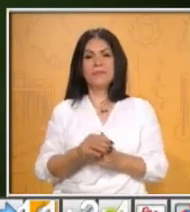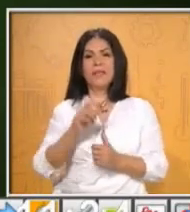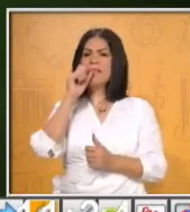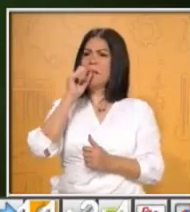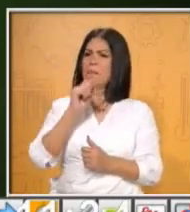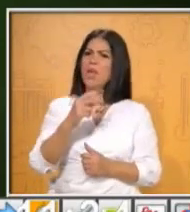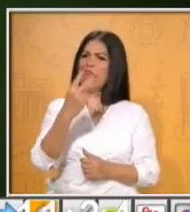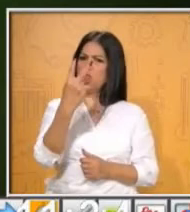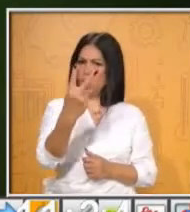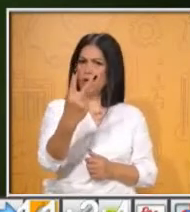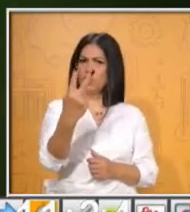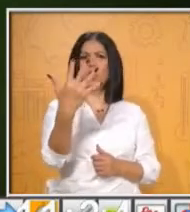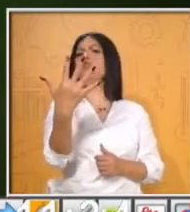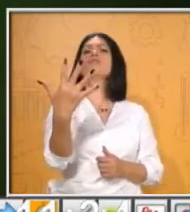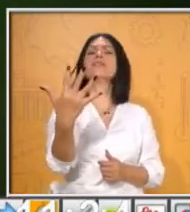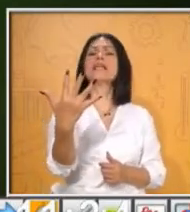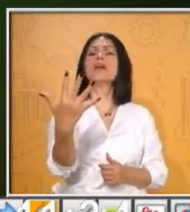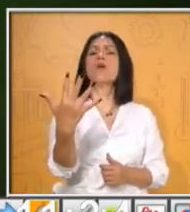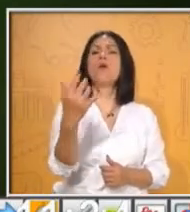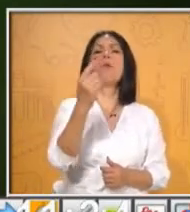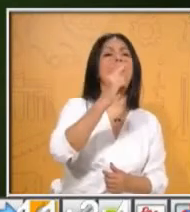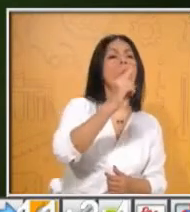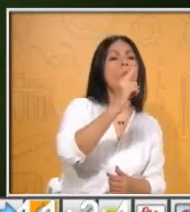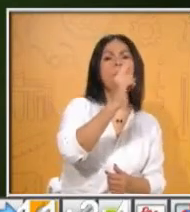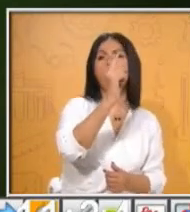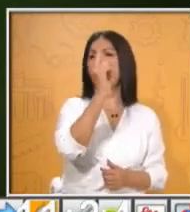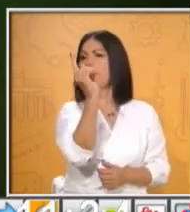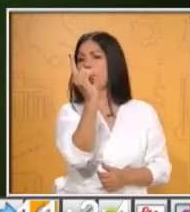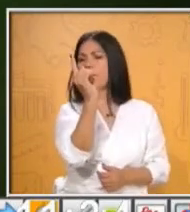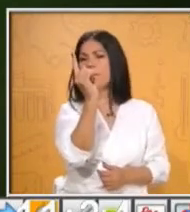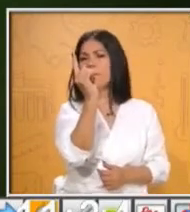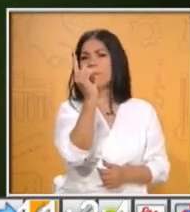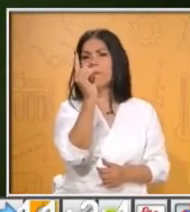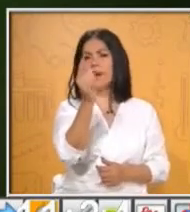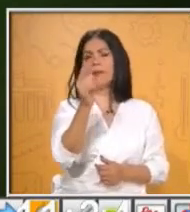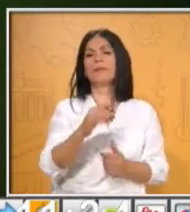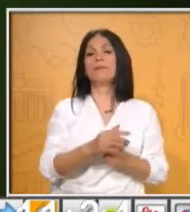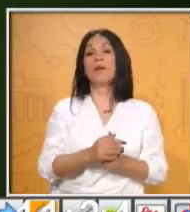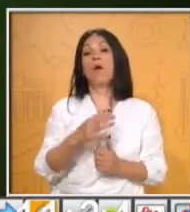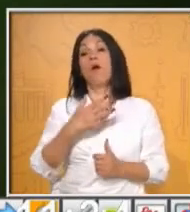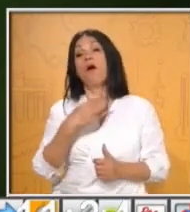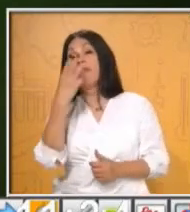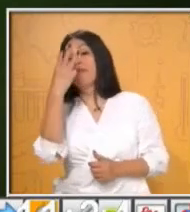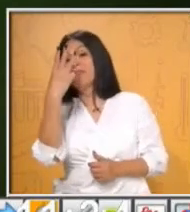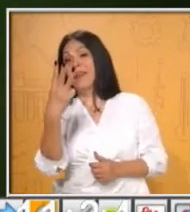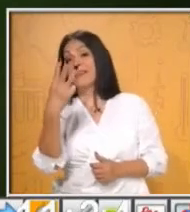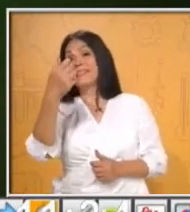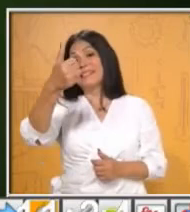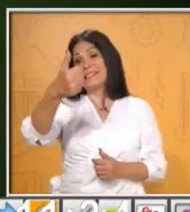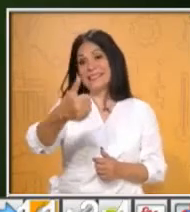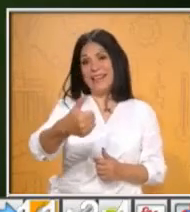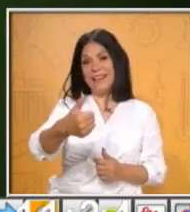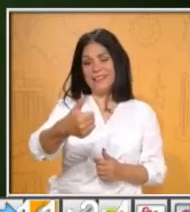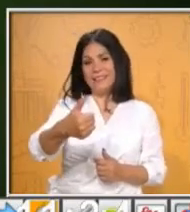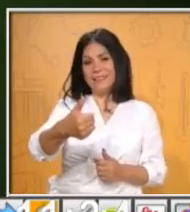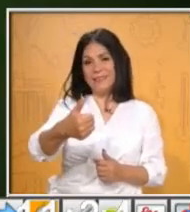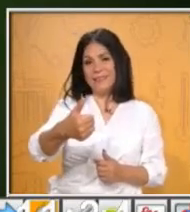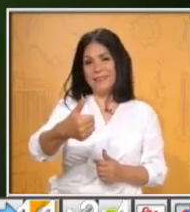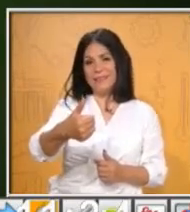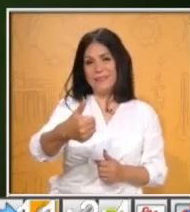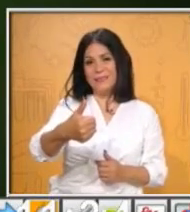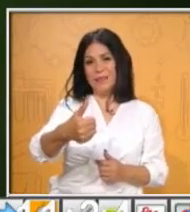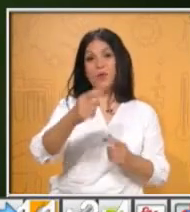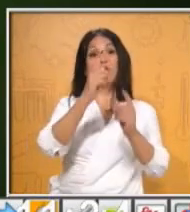un cuarto de vuelta. Y cuando el dado caiga en el tres o en el seis, se va a dar un